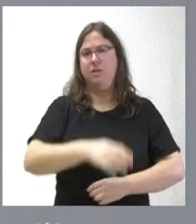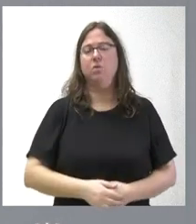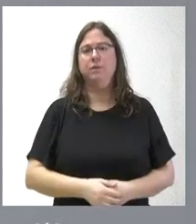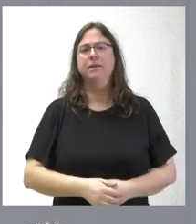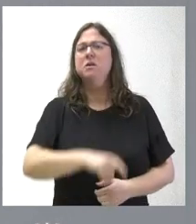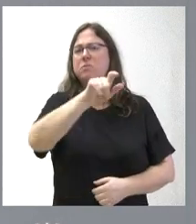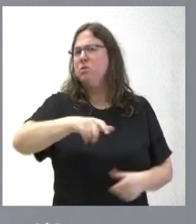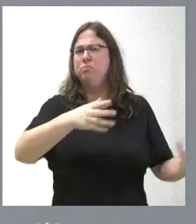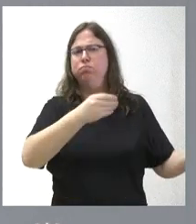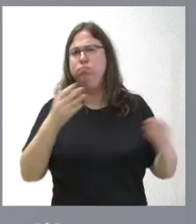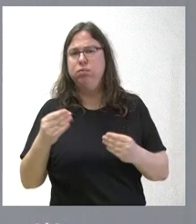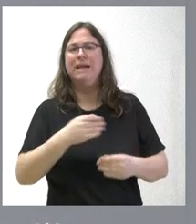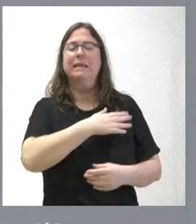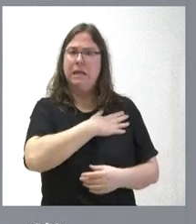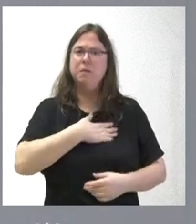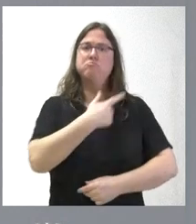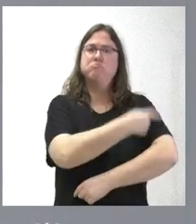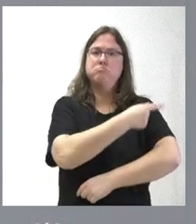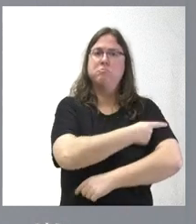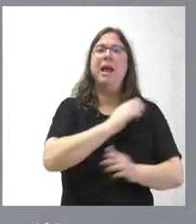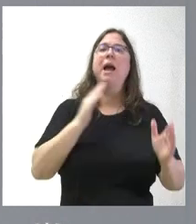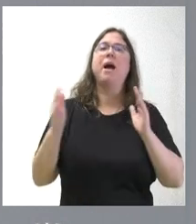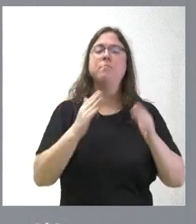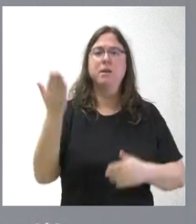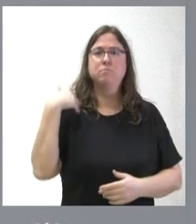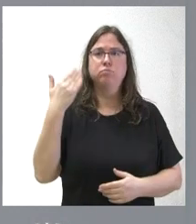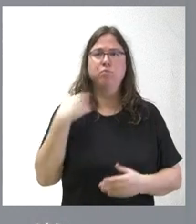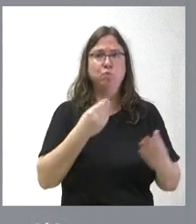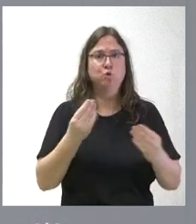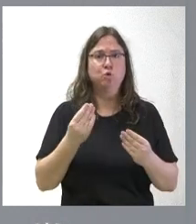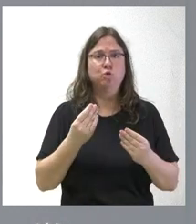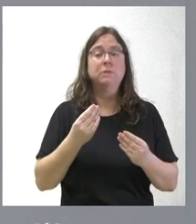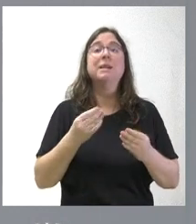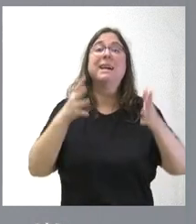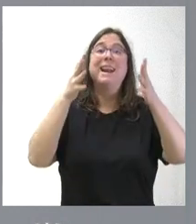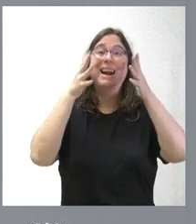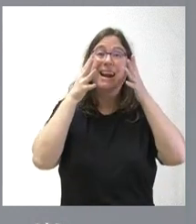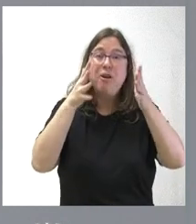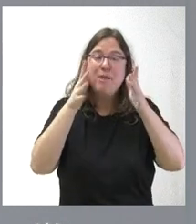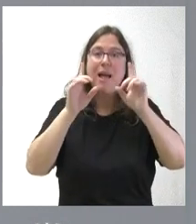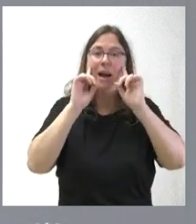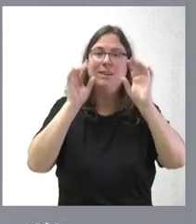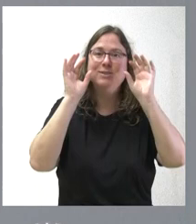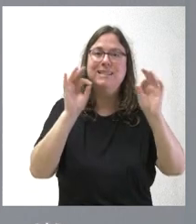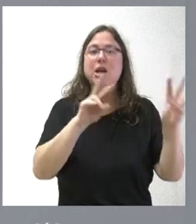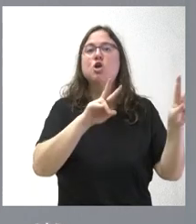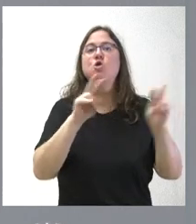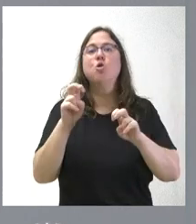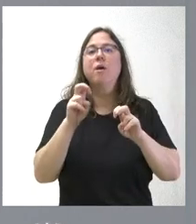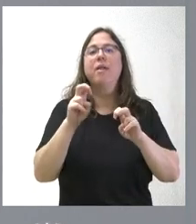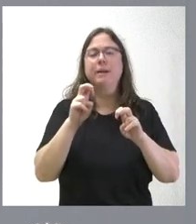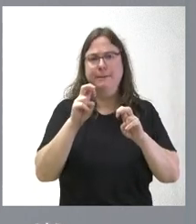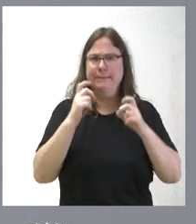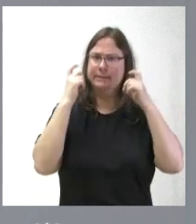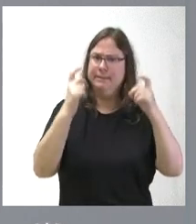muchísimas las personas que decidieron vacunarse durante la campaña que pusimos en práctica. Lo recomendamos especialmente porque es una novedad de este ejercicio con un importante